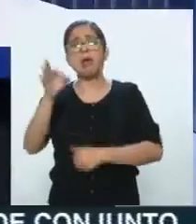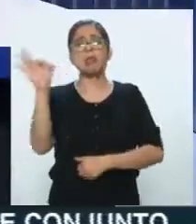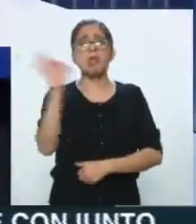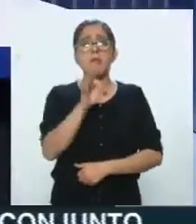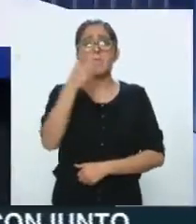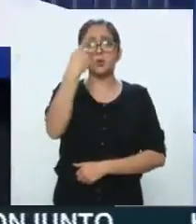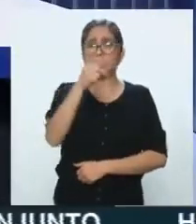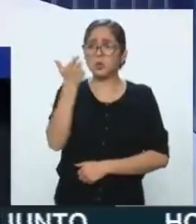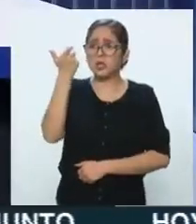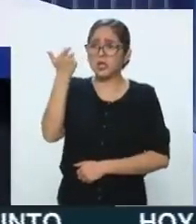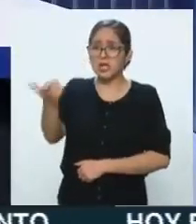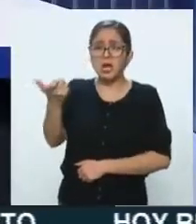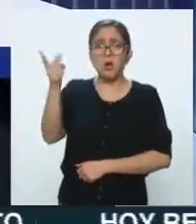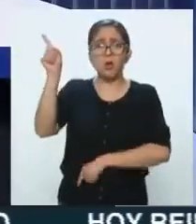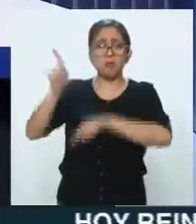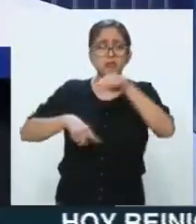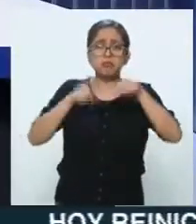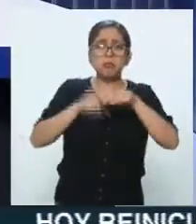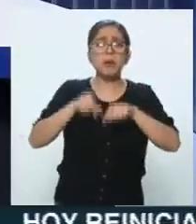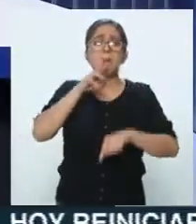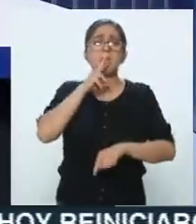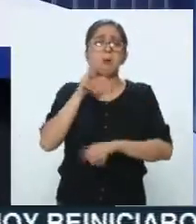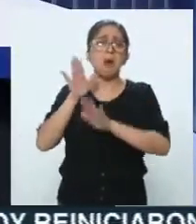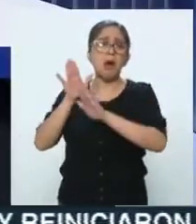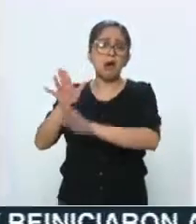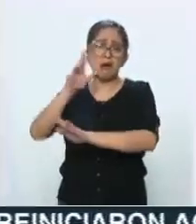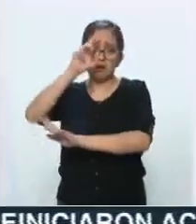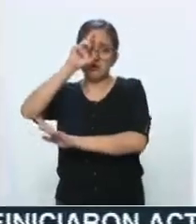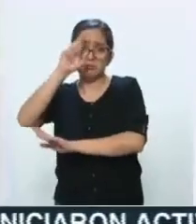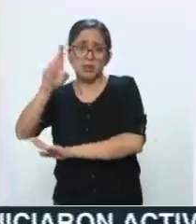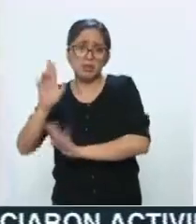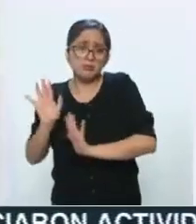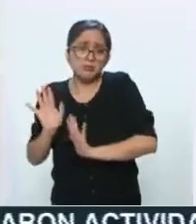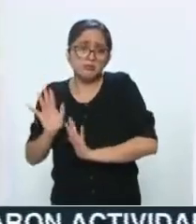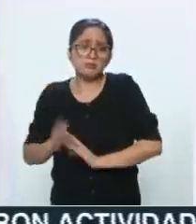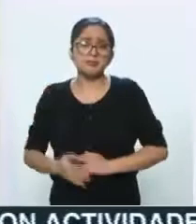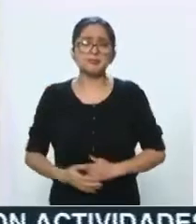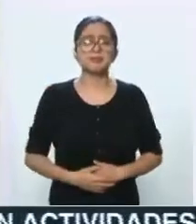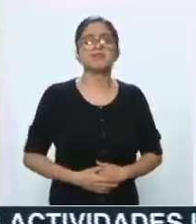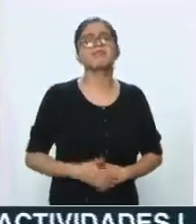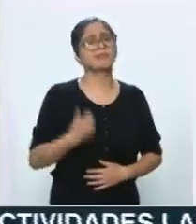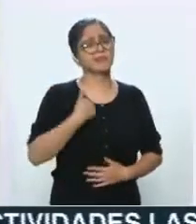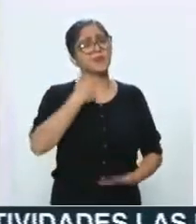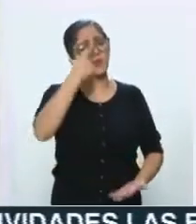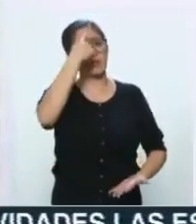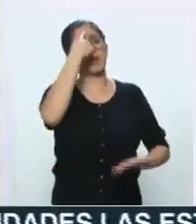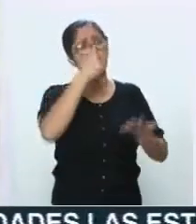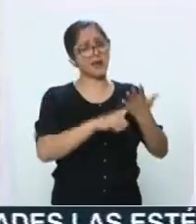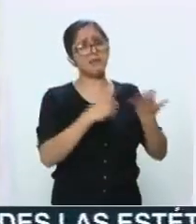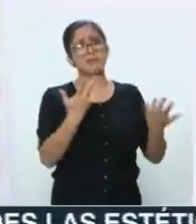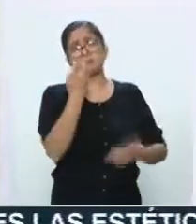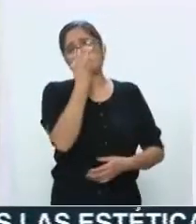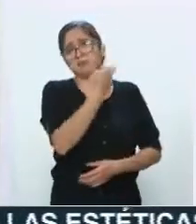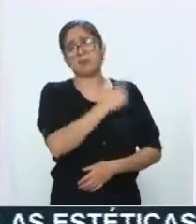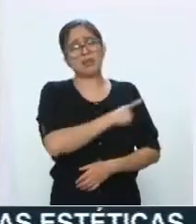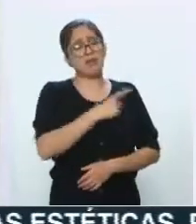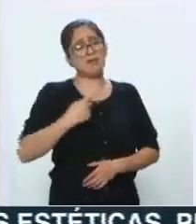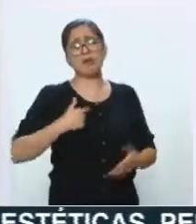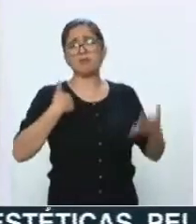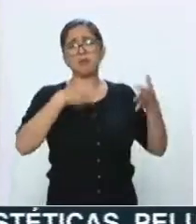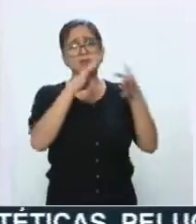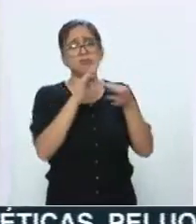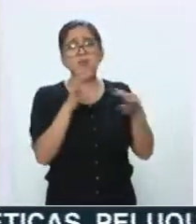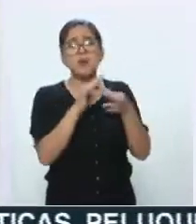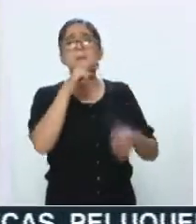les respeten. ¿Tú crees que también puede ir por ahí? Yo creo que tienes, esa es una muy buena observación. Yo creo que esto es digno de mencionarlo también y creo que también